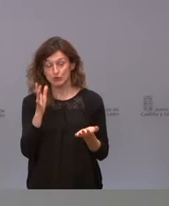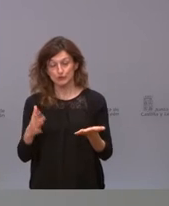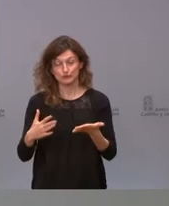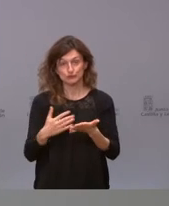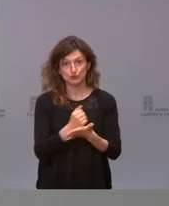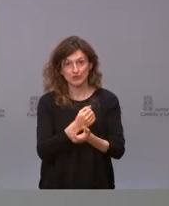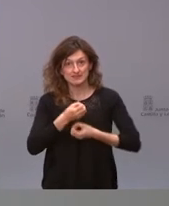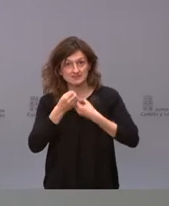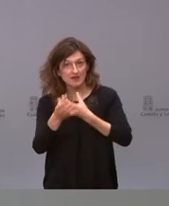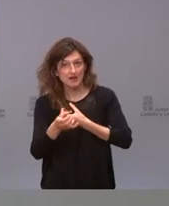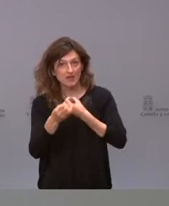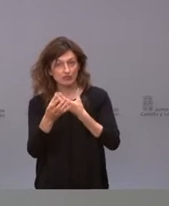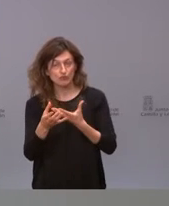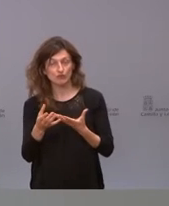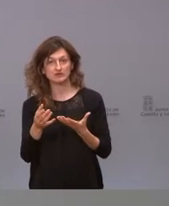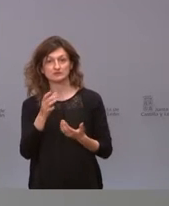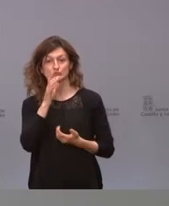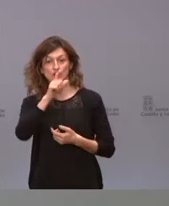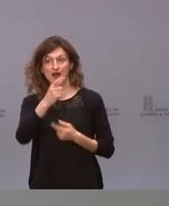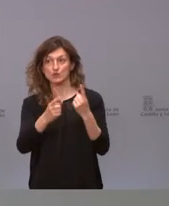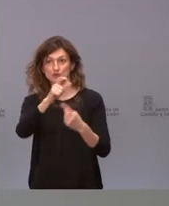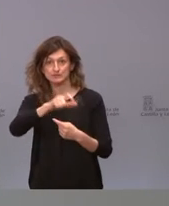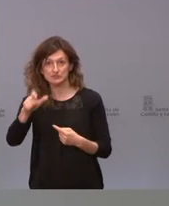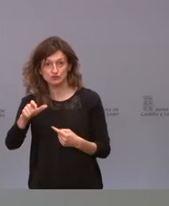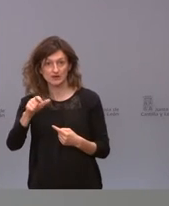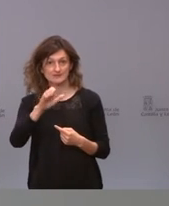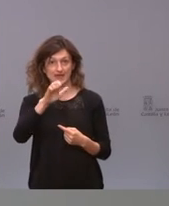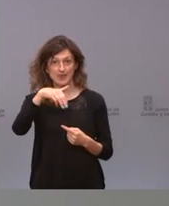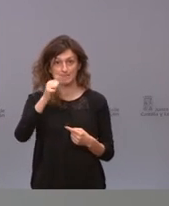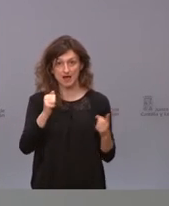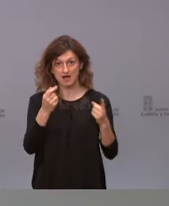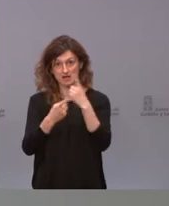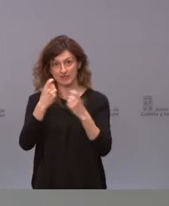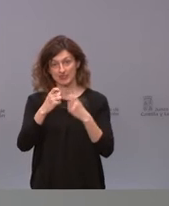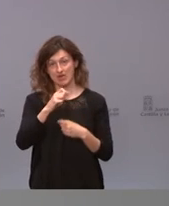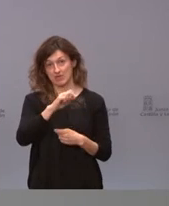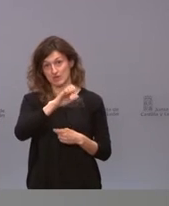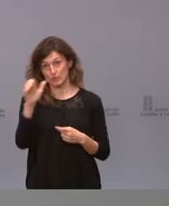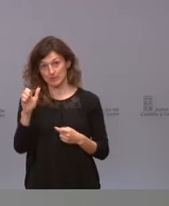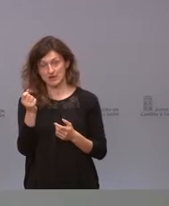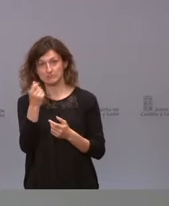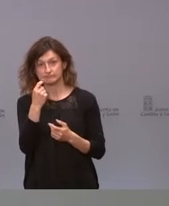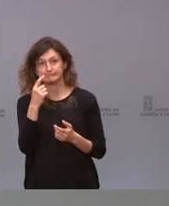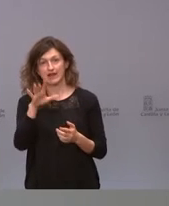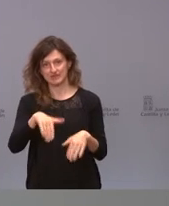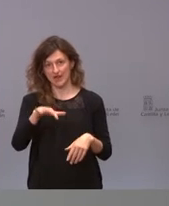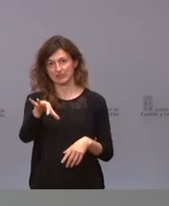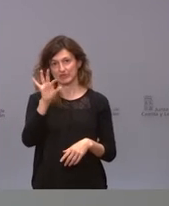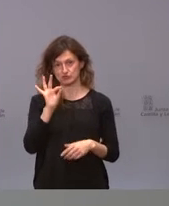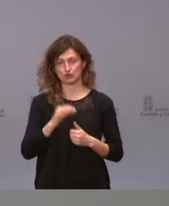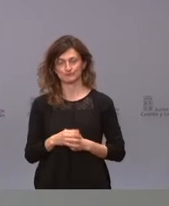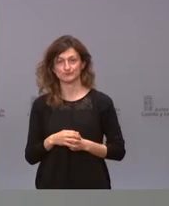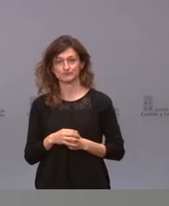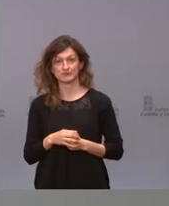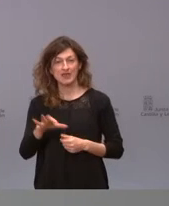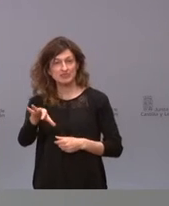las declaraciones que estaban haciendo algunas personas vinculadas con la EMA, por eso se tomó la decisión. Y se tomó la decisión